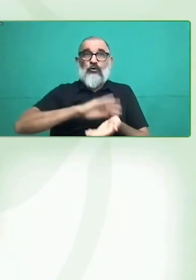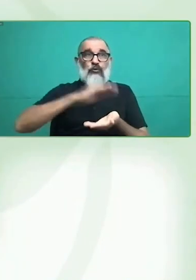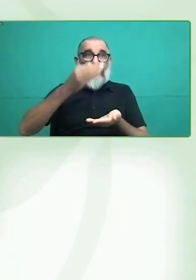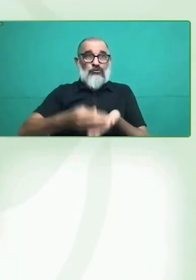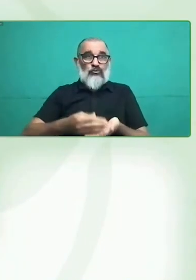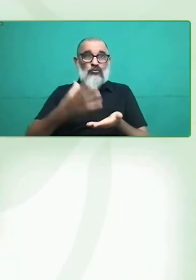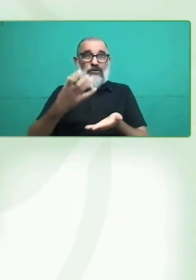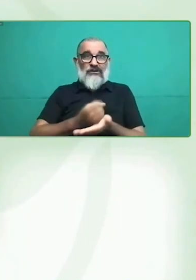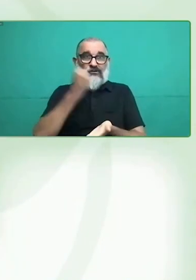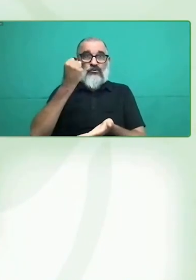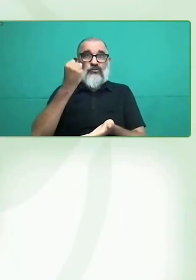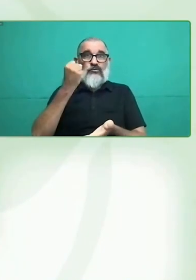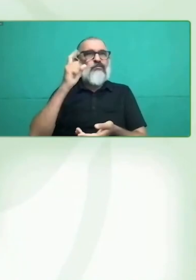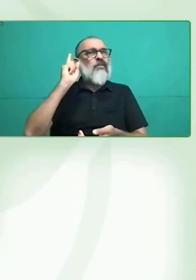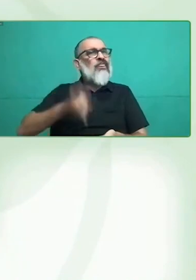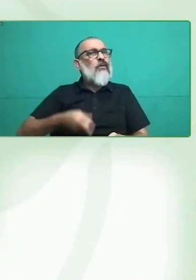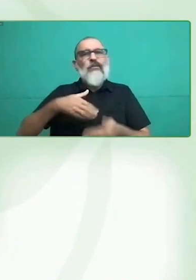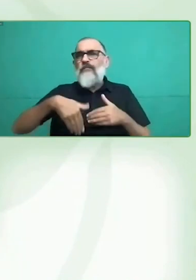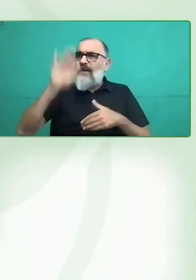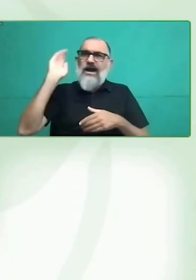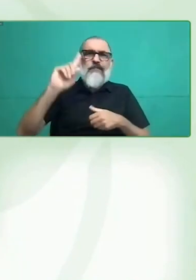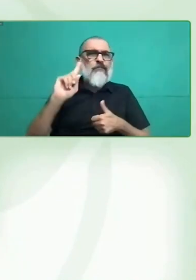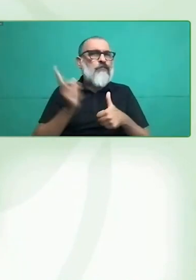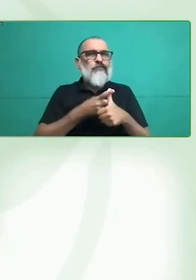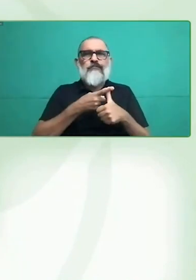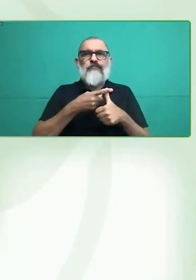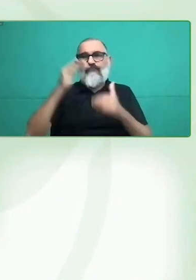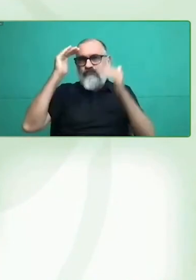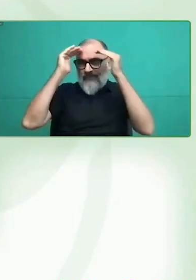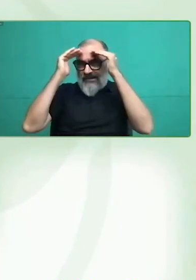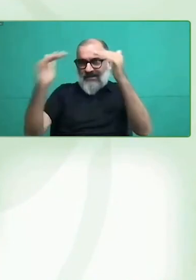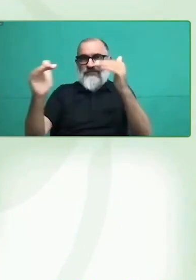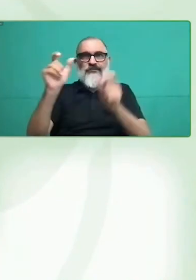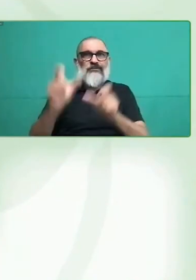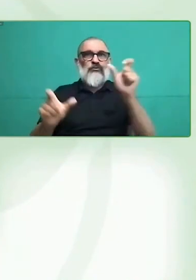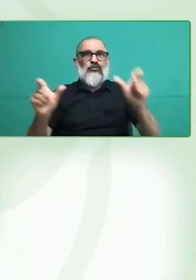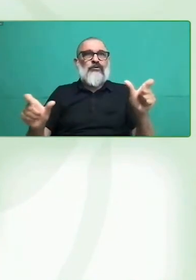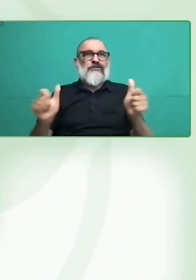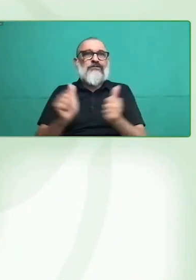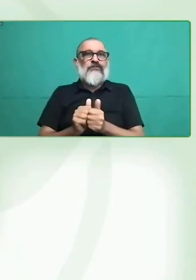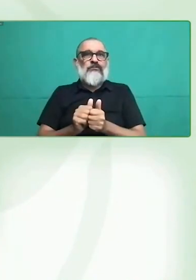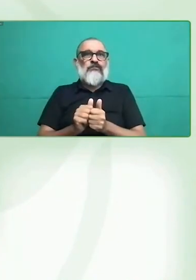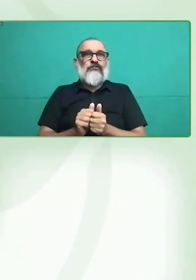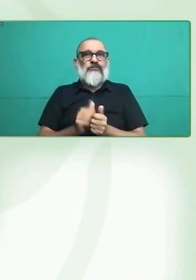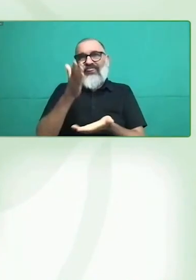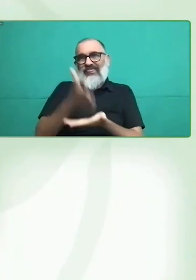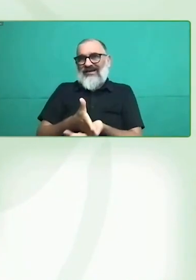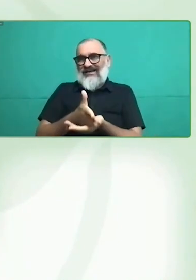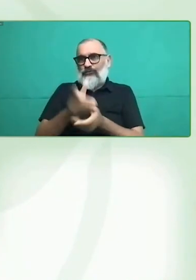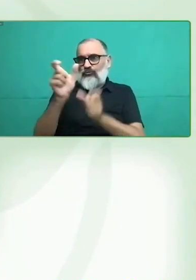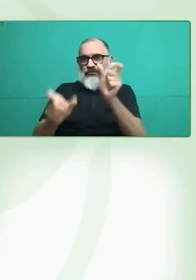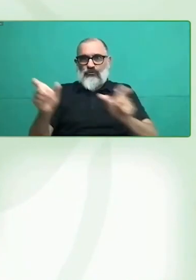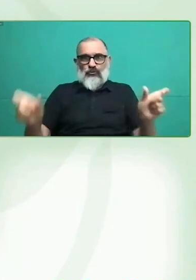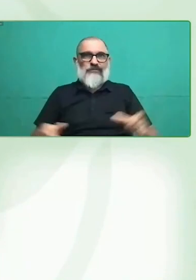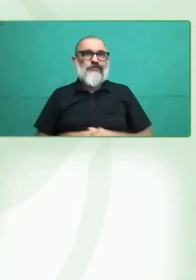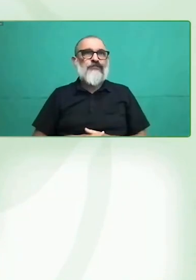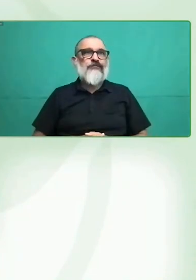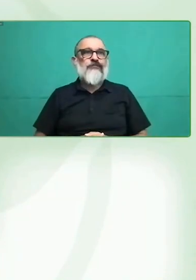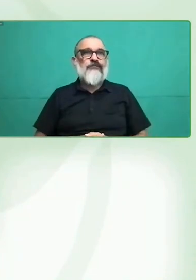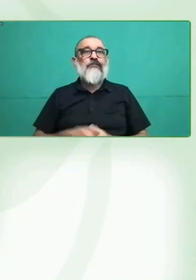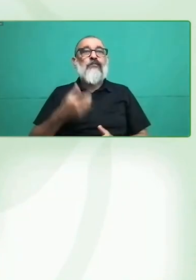Hace ya dos elecciones atrás, en nuestro país, vimos la necesidad y